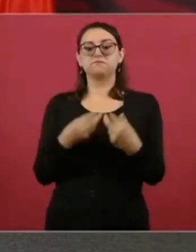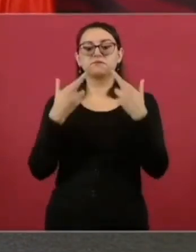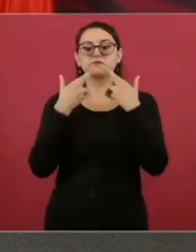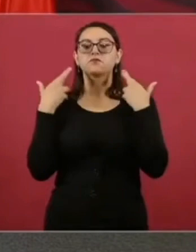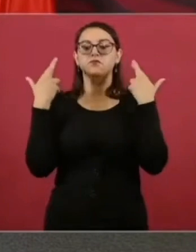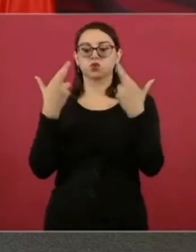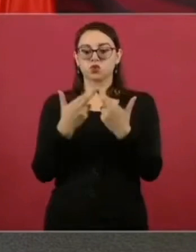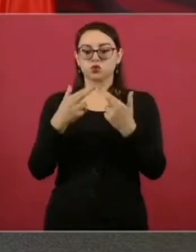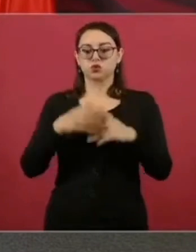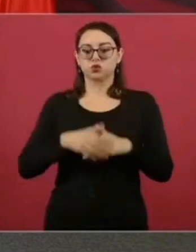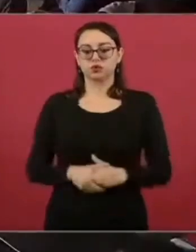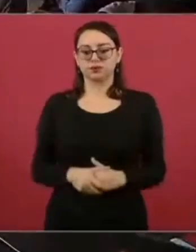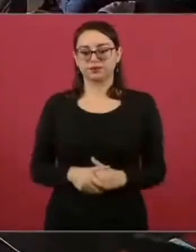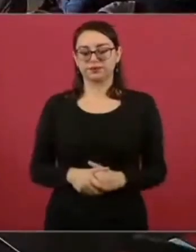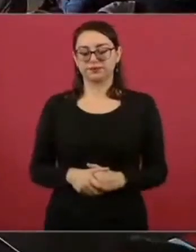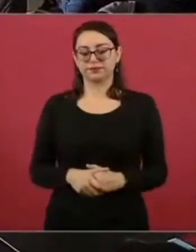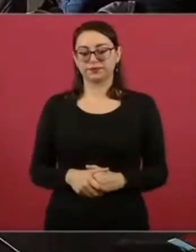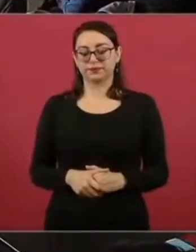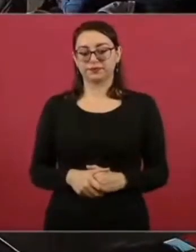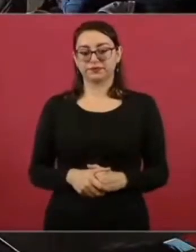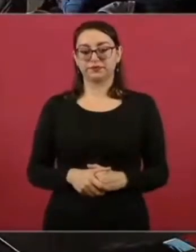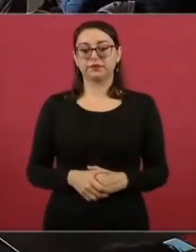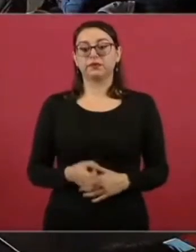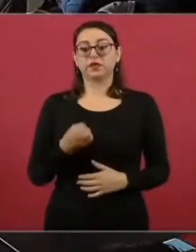Entonces, es el trabajo que hacemos.